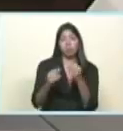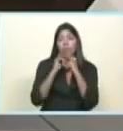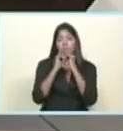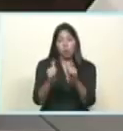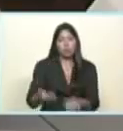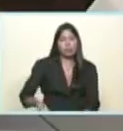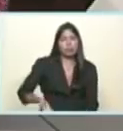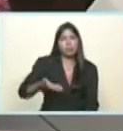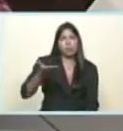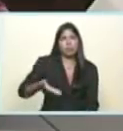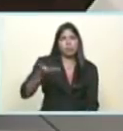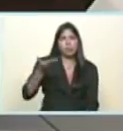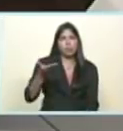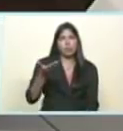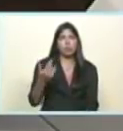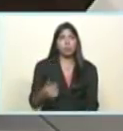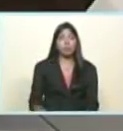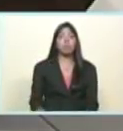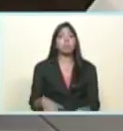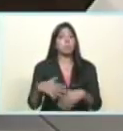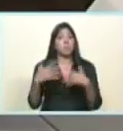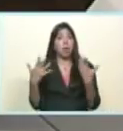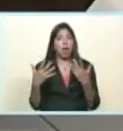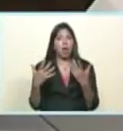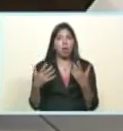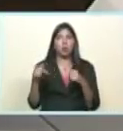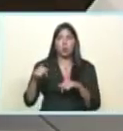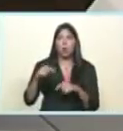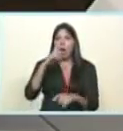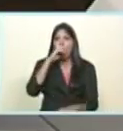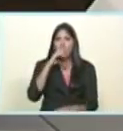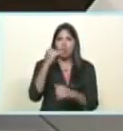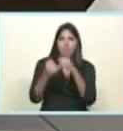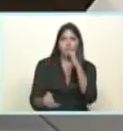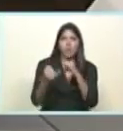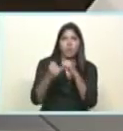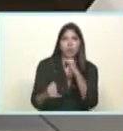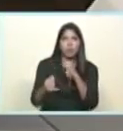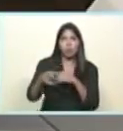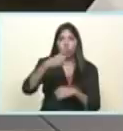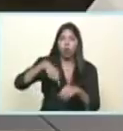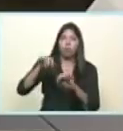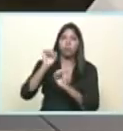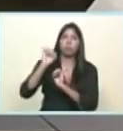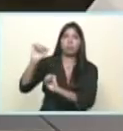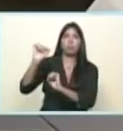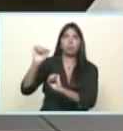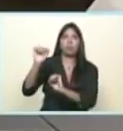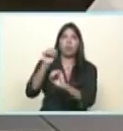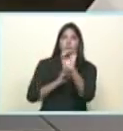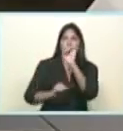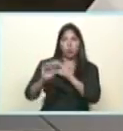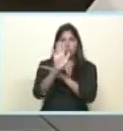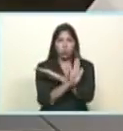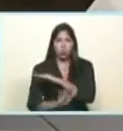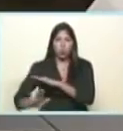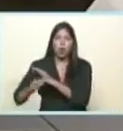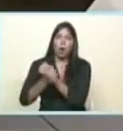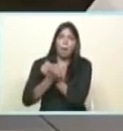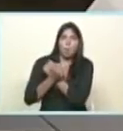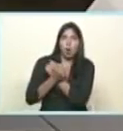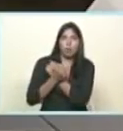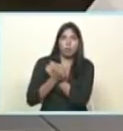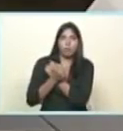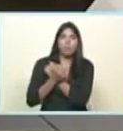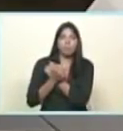Para rematar un año de batalla, rematarlo, ¿cómo? En ofensiva. En ofensiva amorosa. Estamos en un